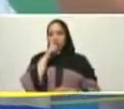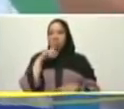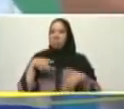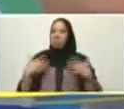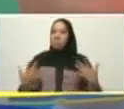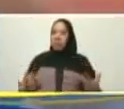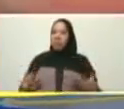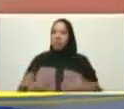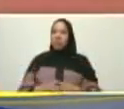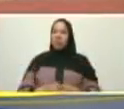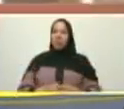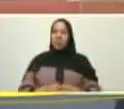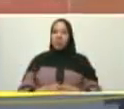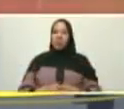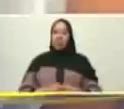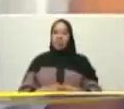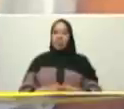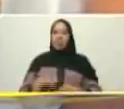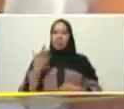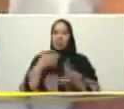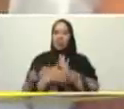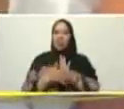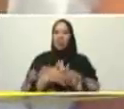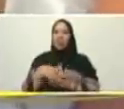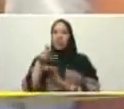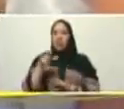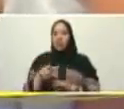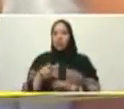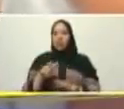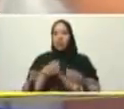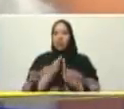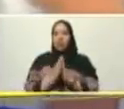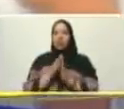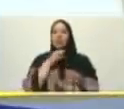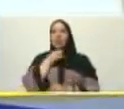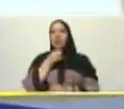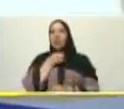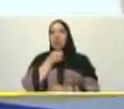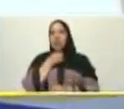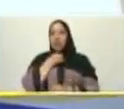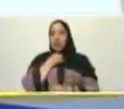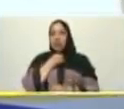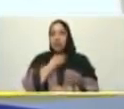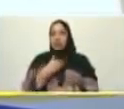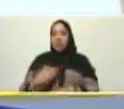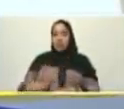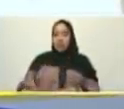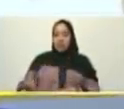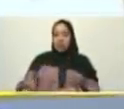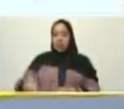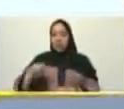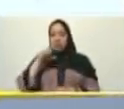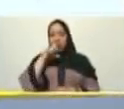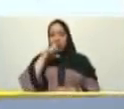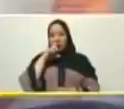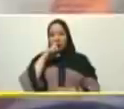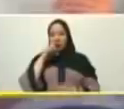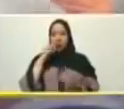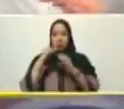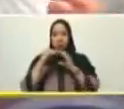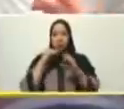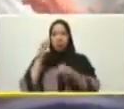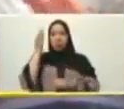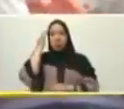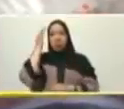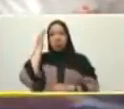a la comiquita super bigote a mi me gusta mucho la comiquita suya y usted